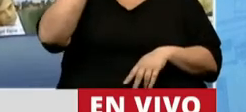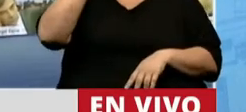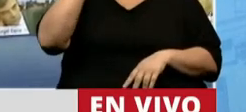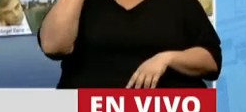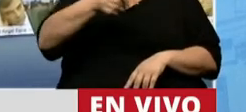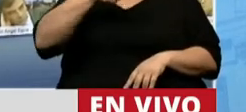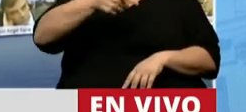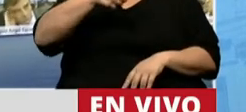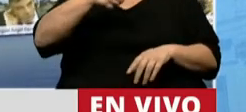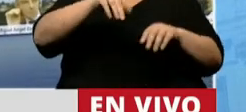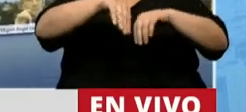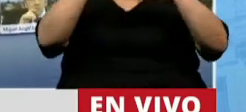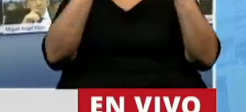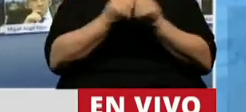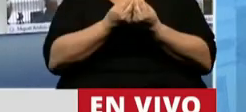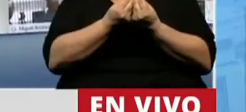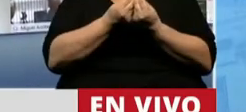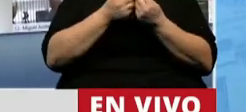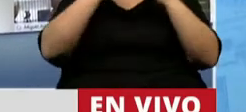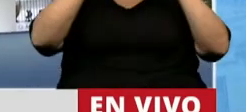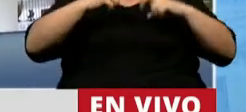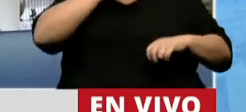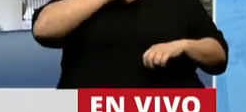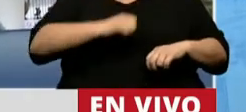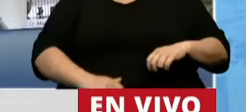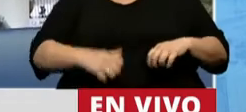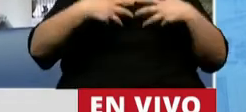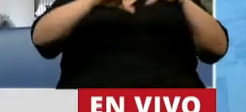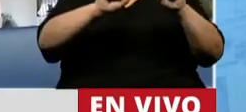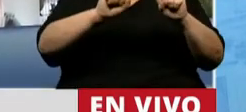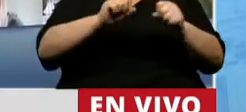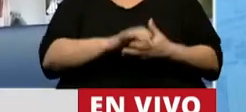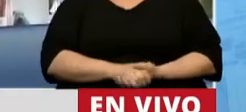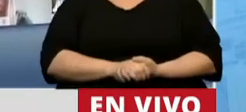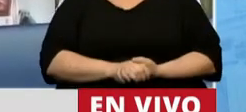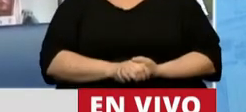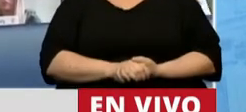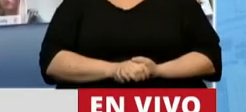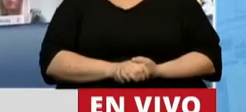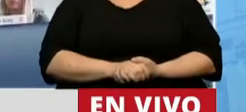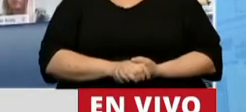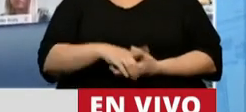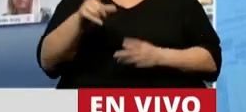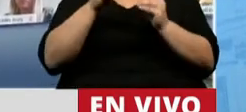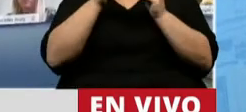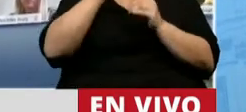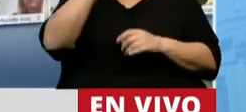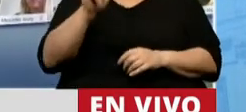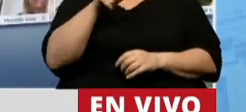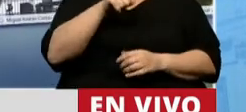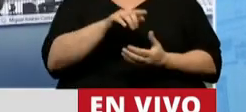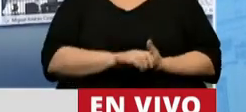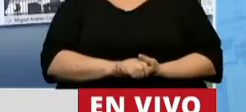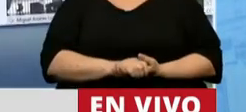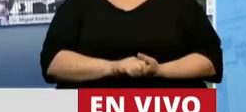balazos contabilizó el perito forense en su informe. El compañero Atilio López